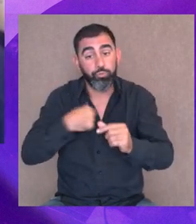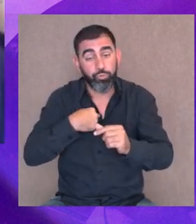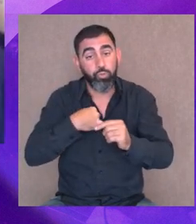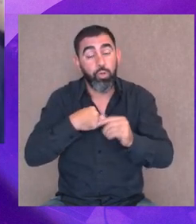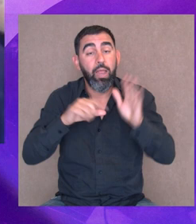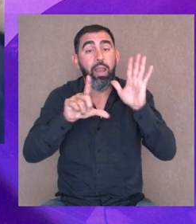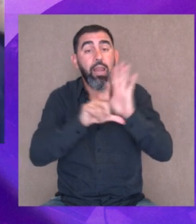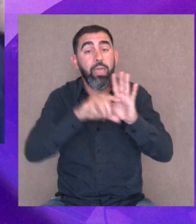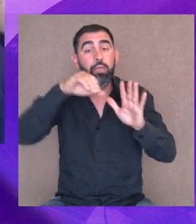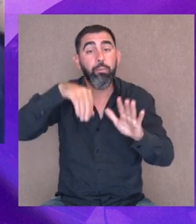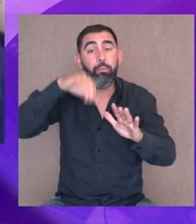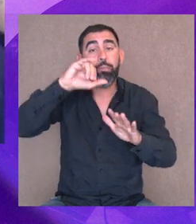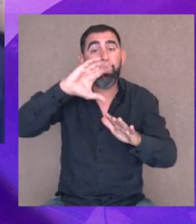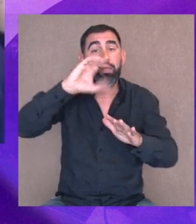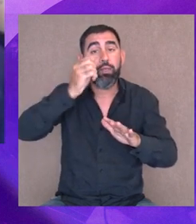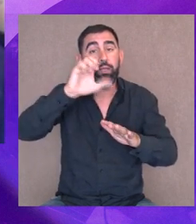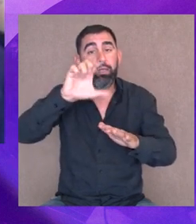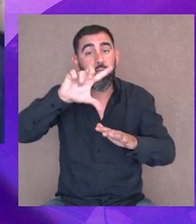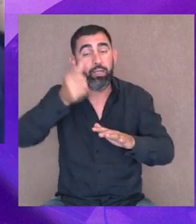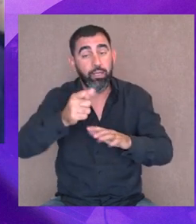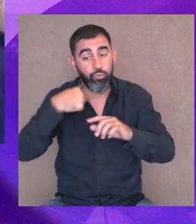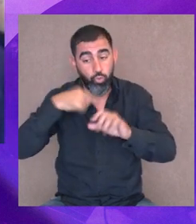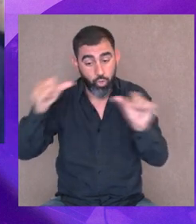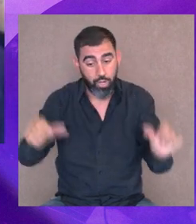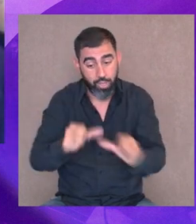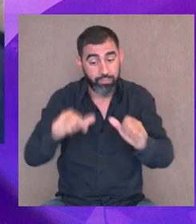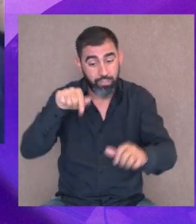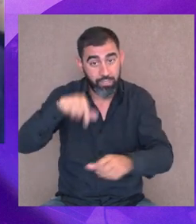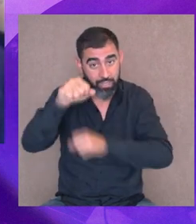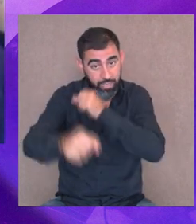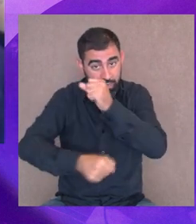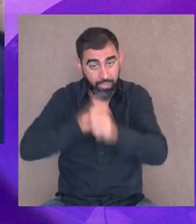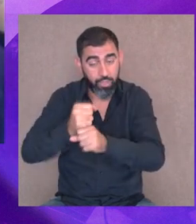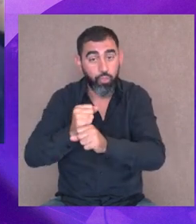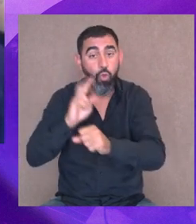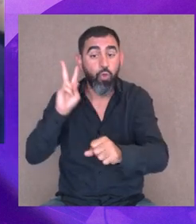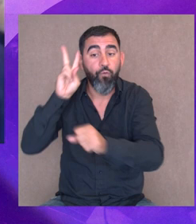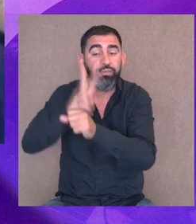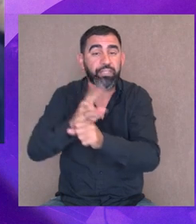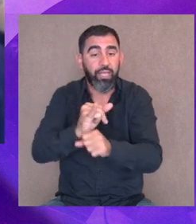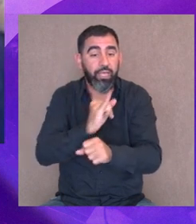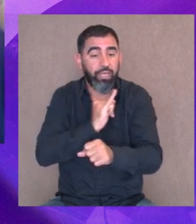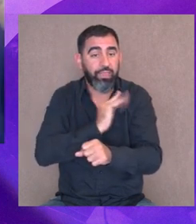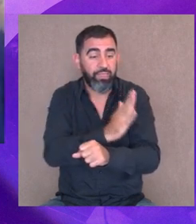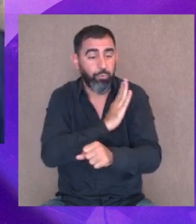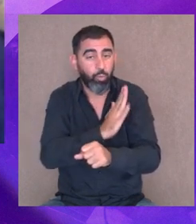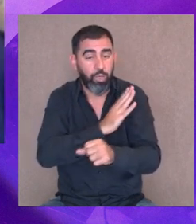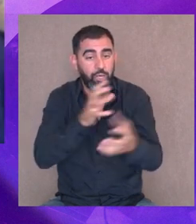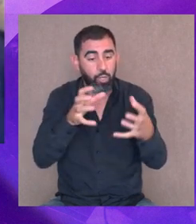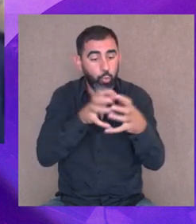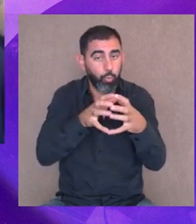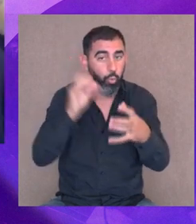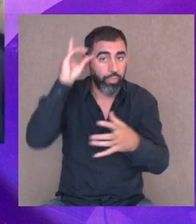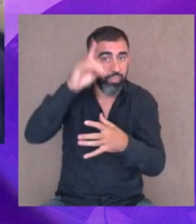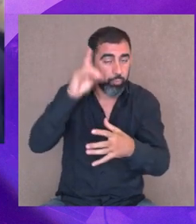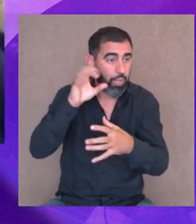y bueno, yo la ley Micaela se la estuve aplicando todo este año en visitas individuales, a miembros